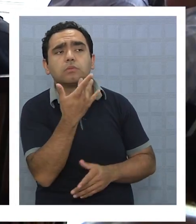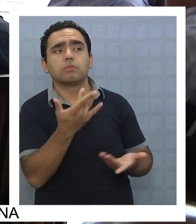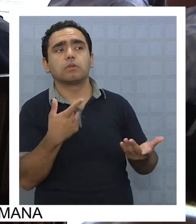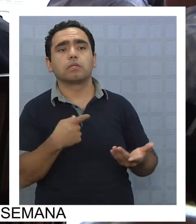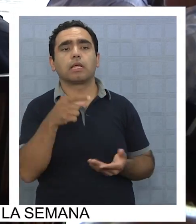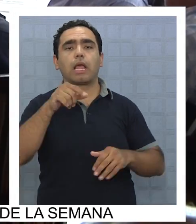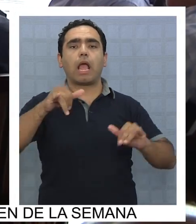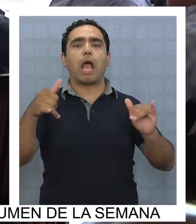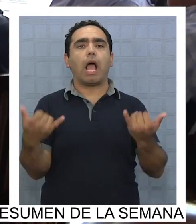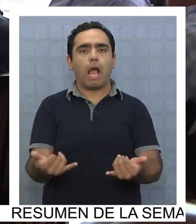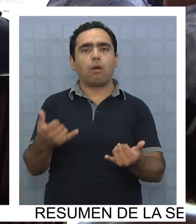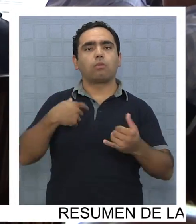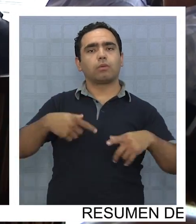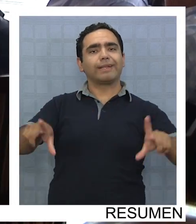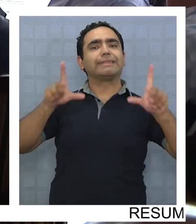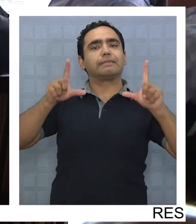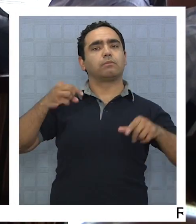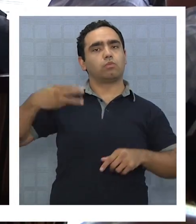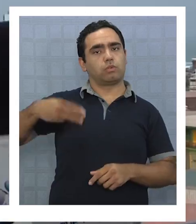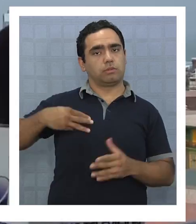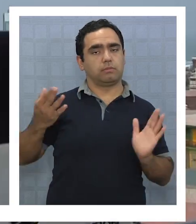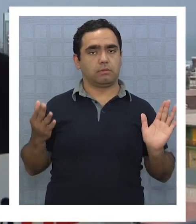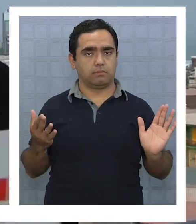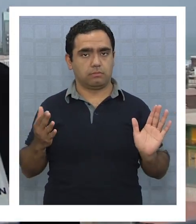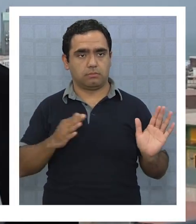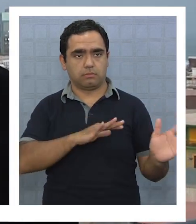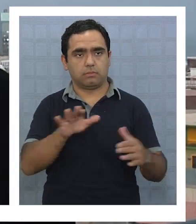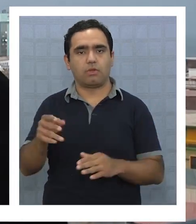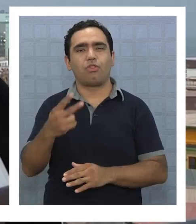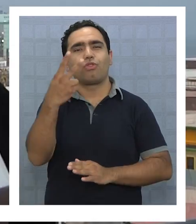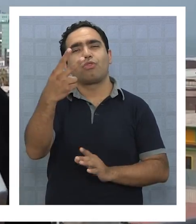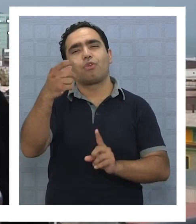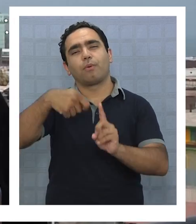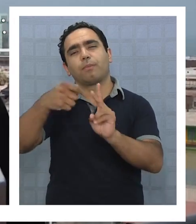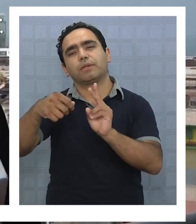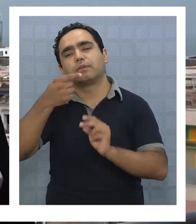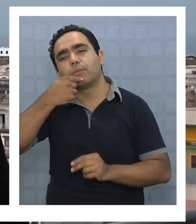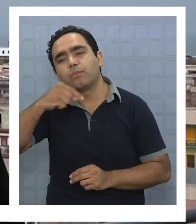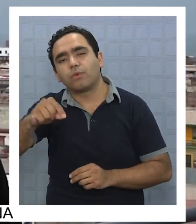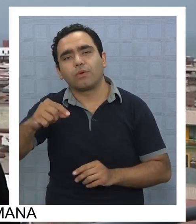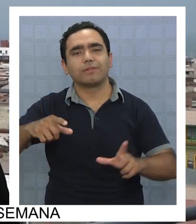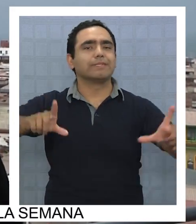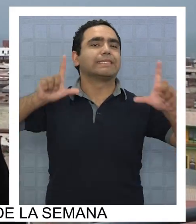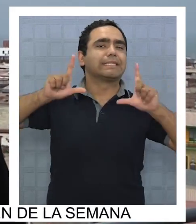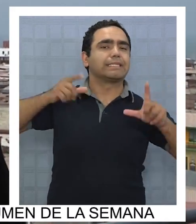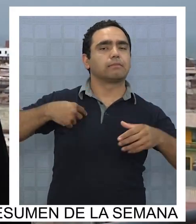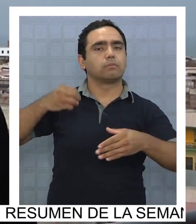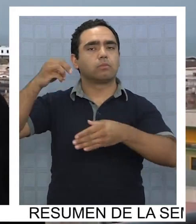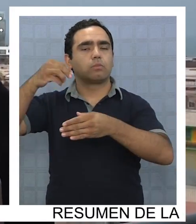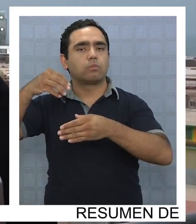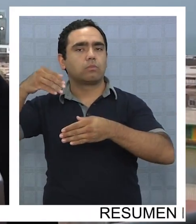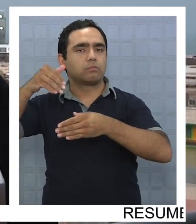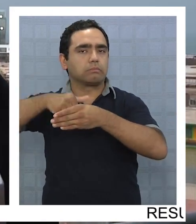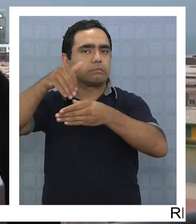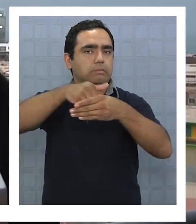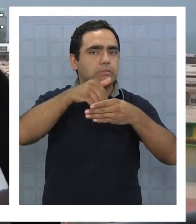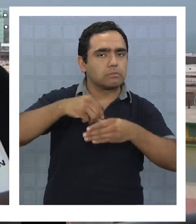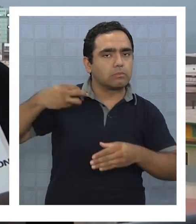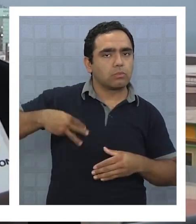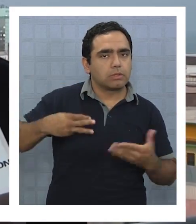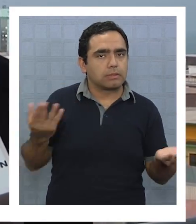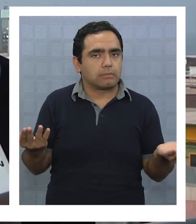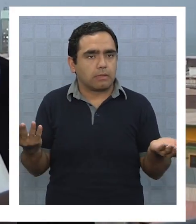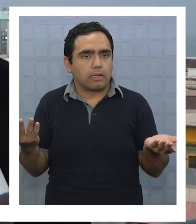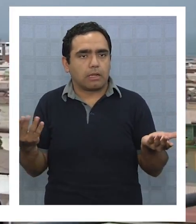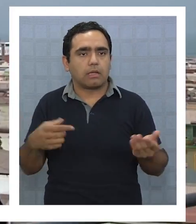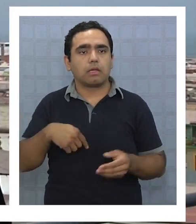son parte del actual periodo de campañas municipales. Estamos a dos meses de una elección municipal. Estamos a dos